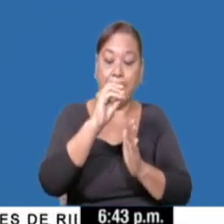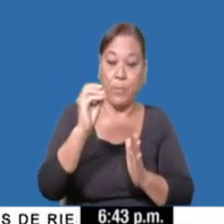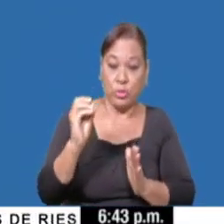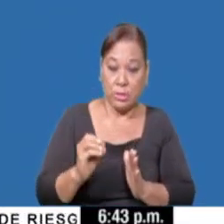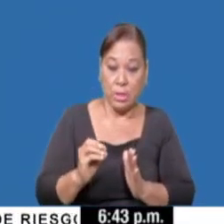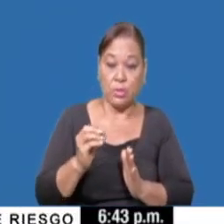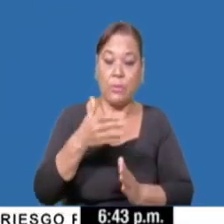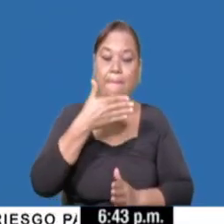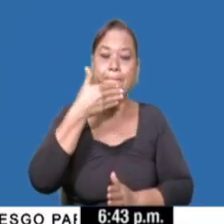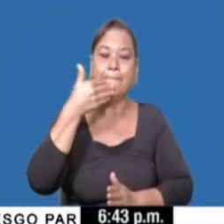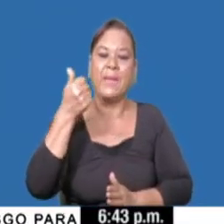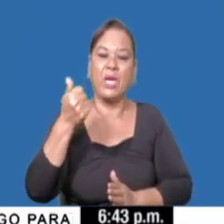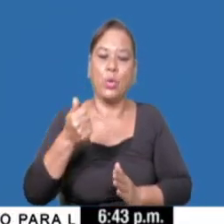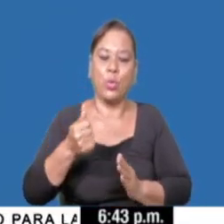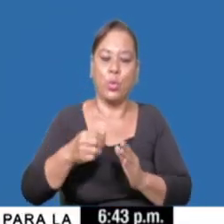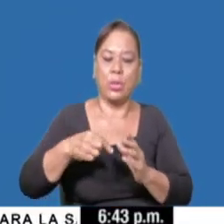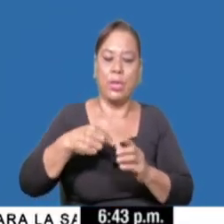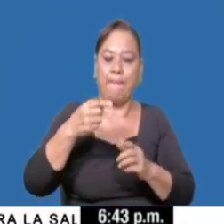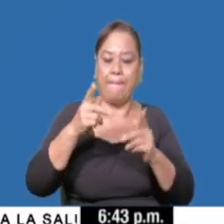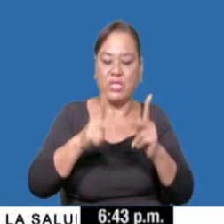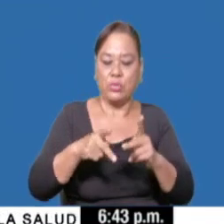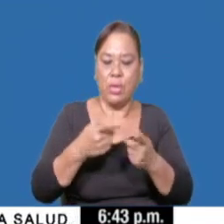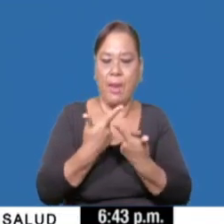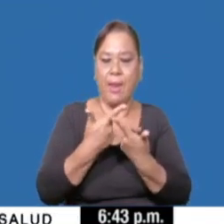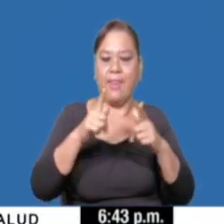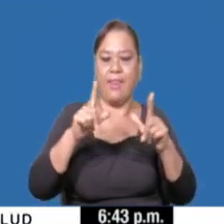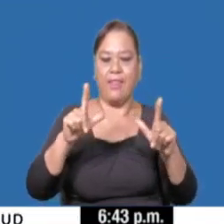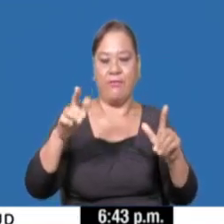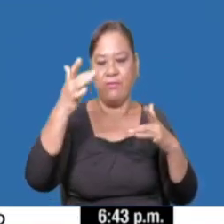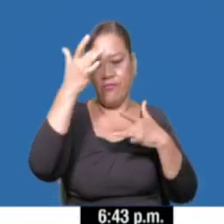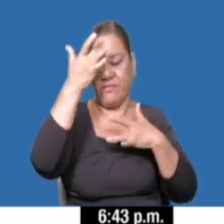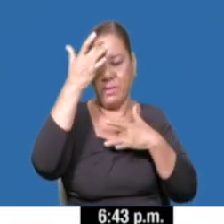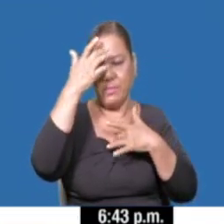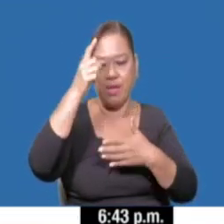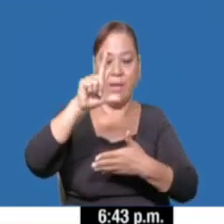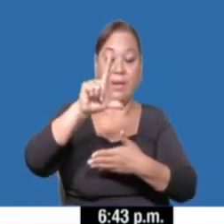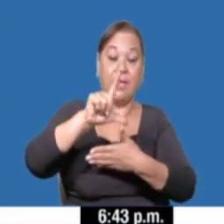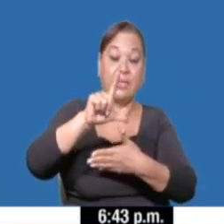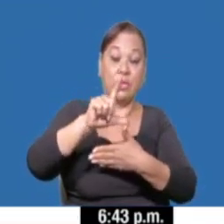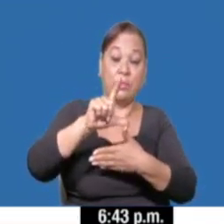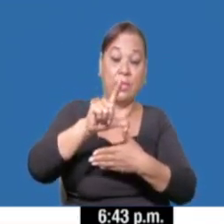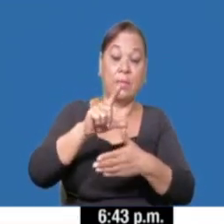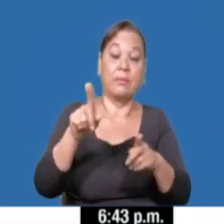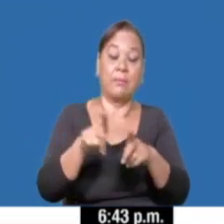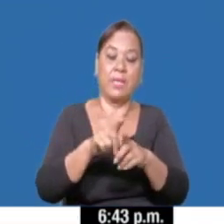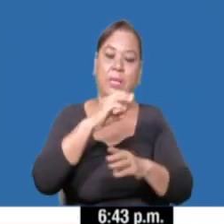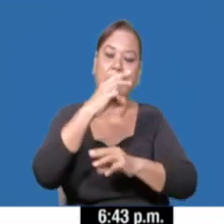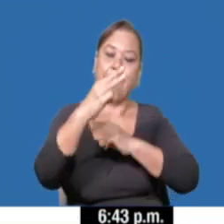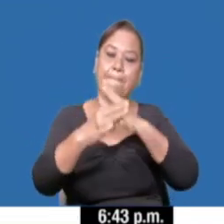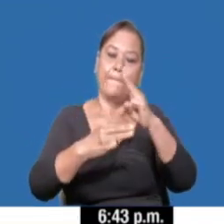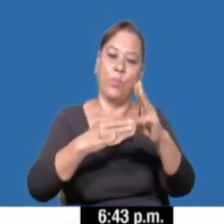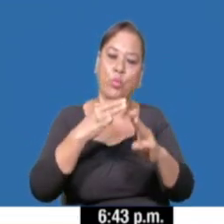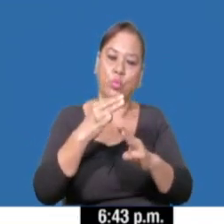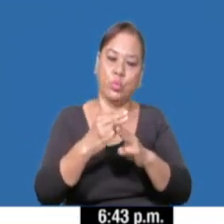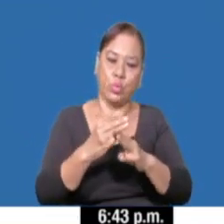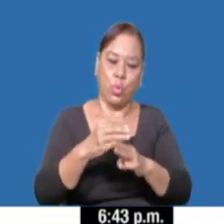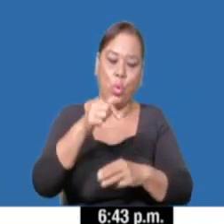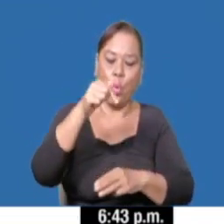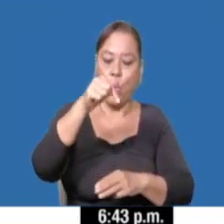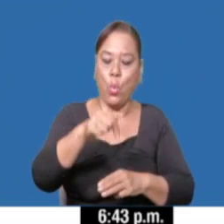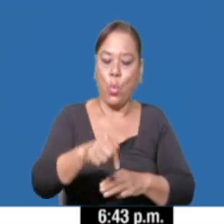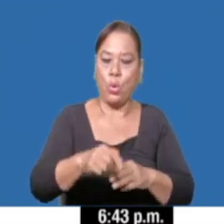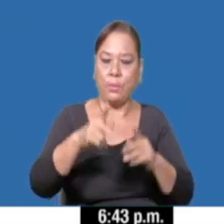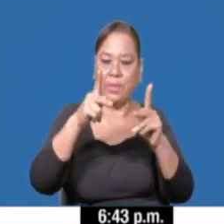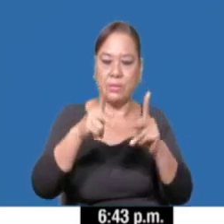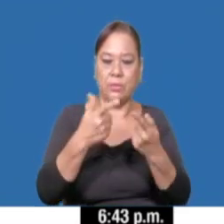porcentajes de recuperación, no solamente a nivel de Latinoamérica, sino a nivel mundial. El número de recuperados para el día de